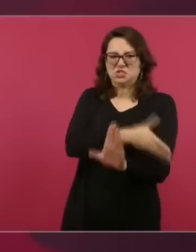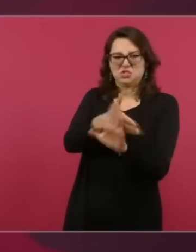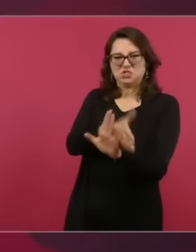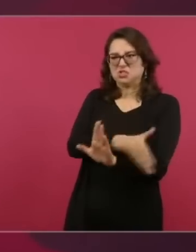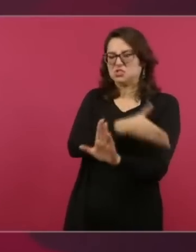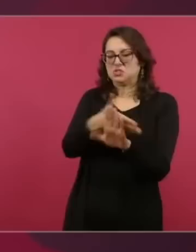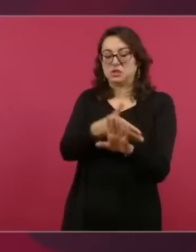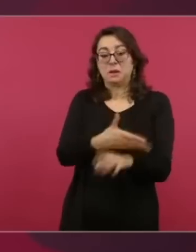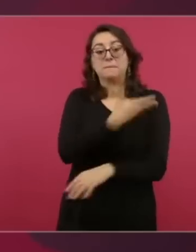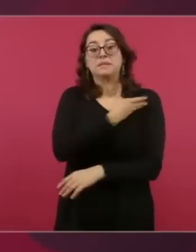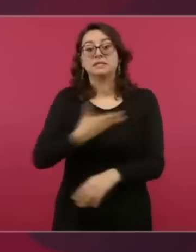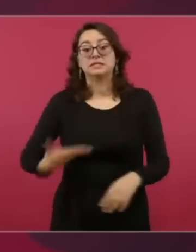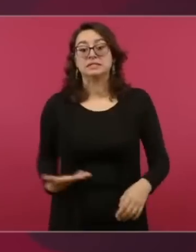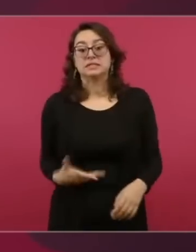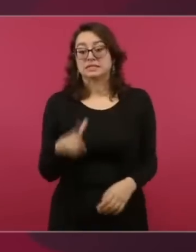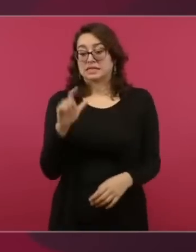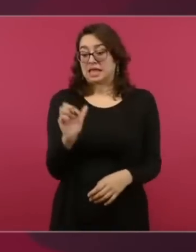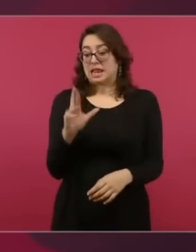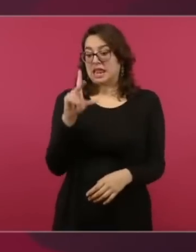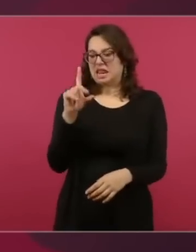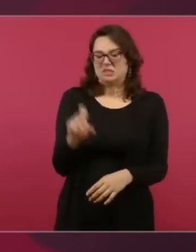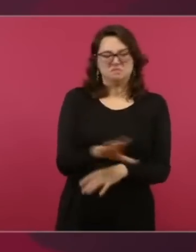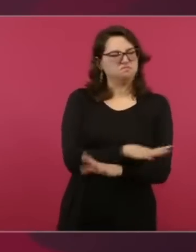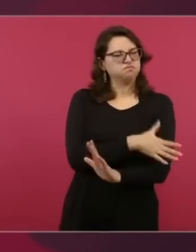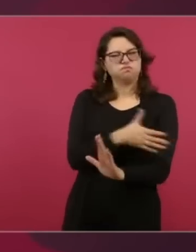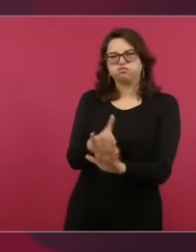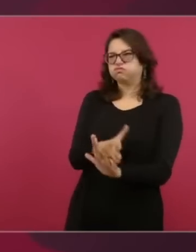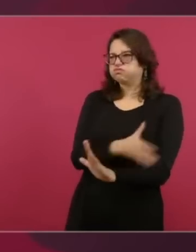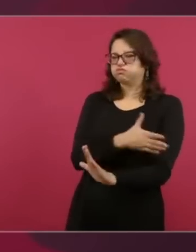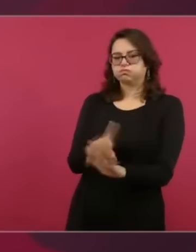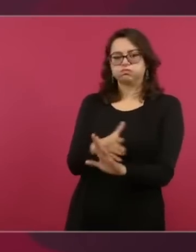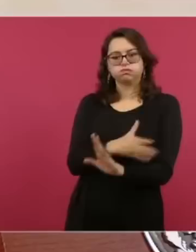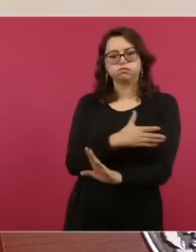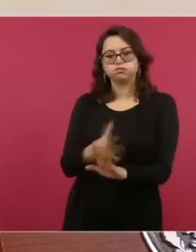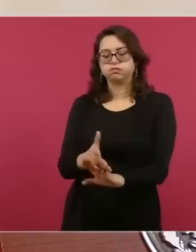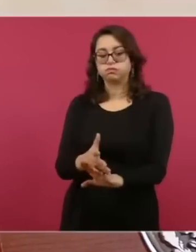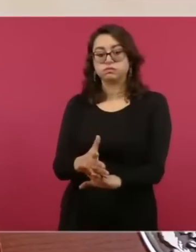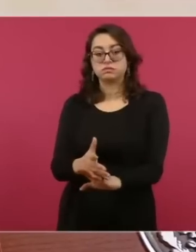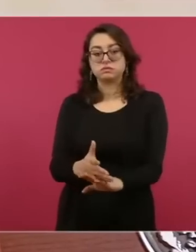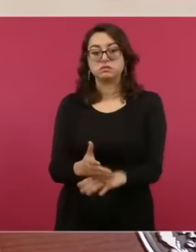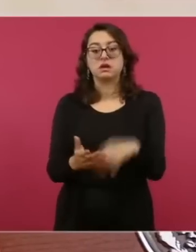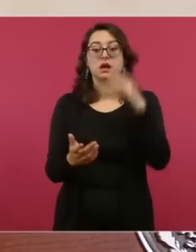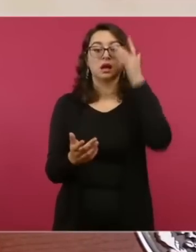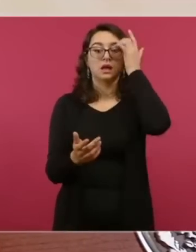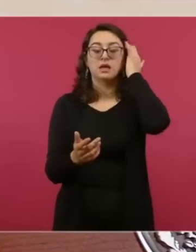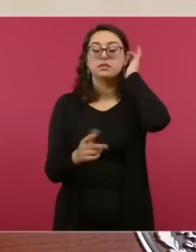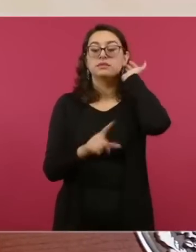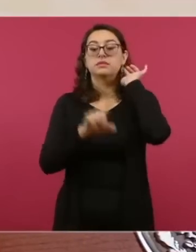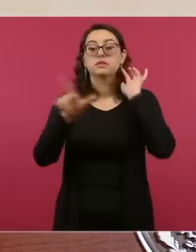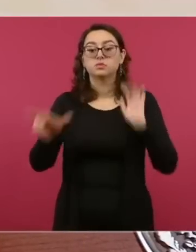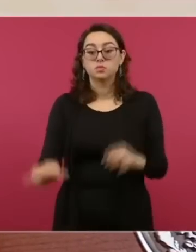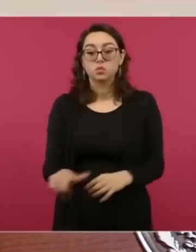Lerdo. Y todavía con Porfirio Díaz